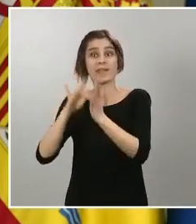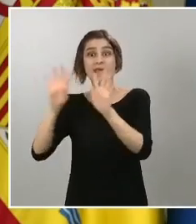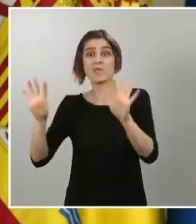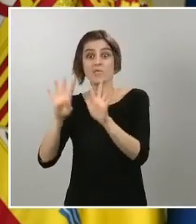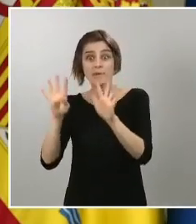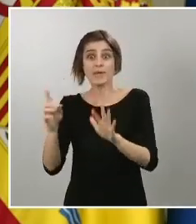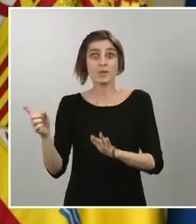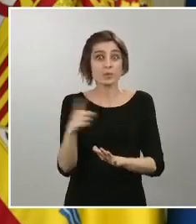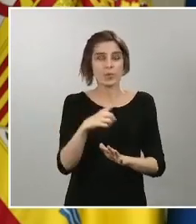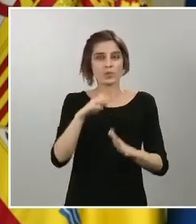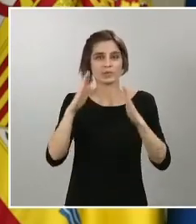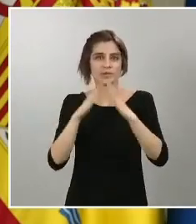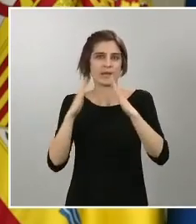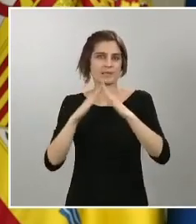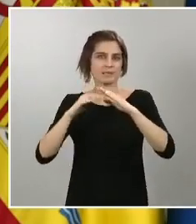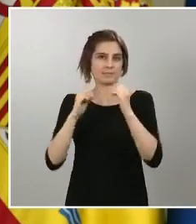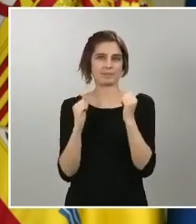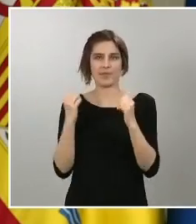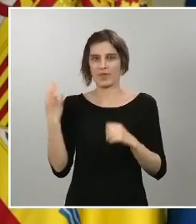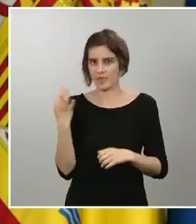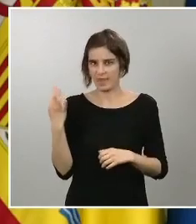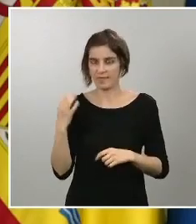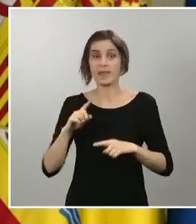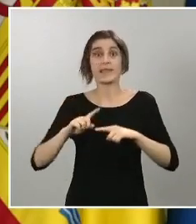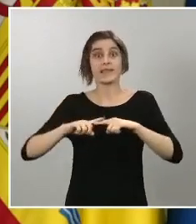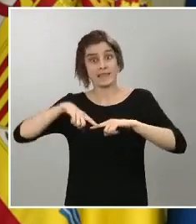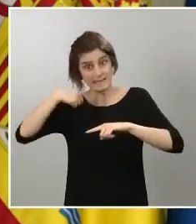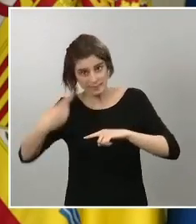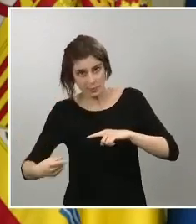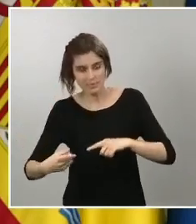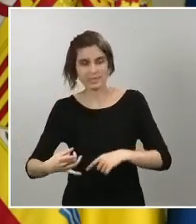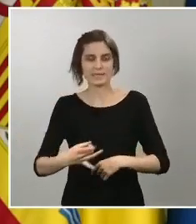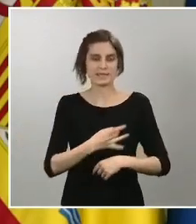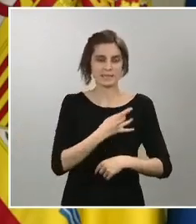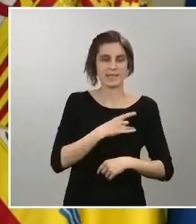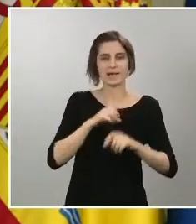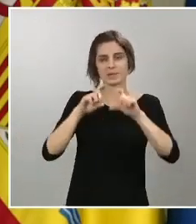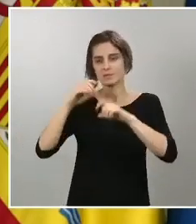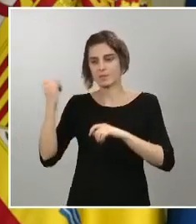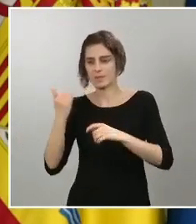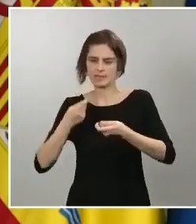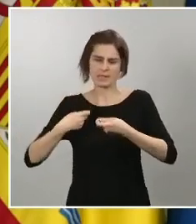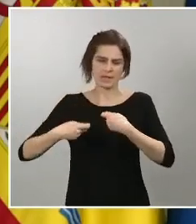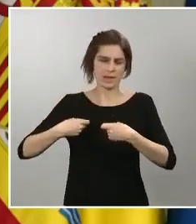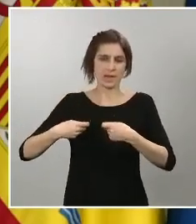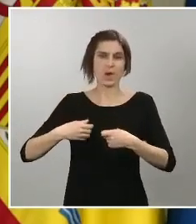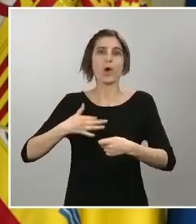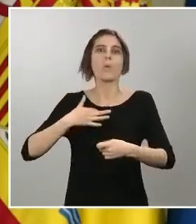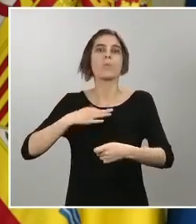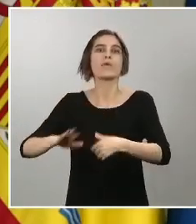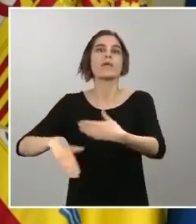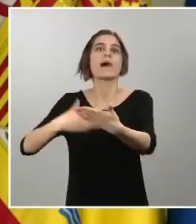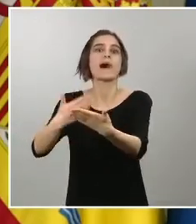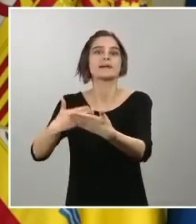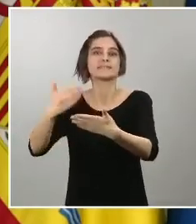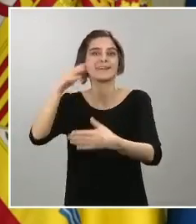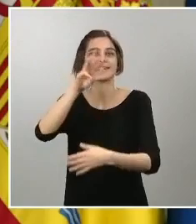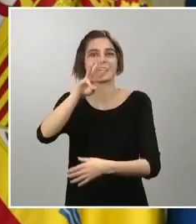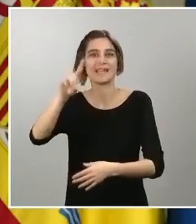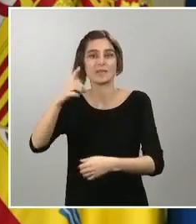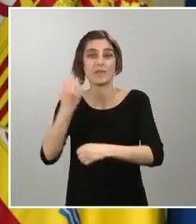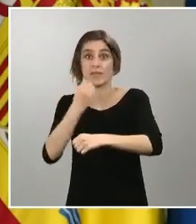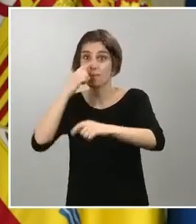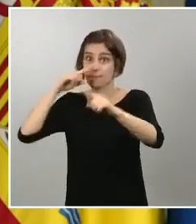los sindicatos y las empresas una negociación que se puede extender fíjense hasta el 31 de diciembre del año que viene